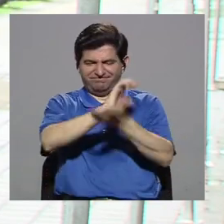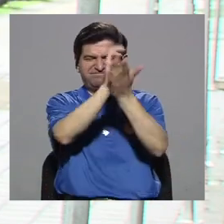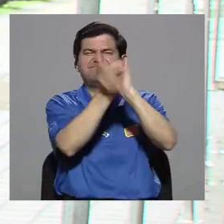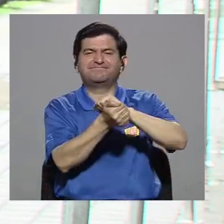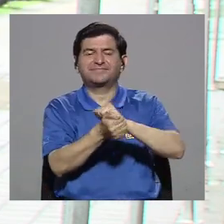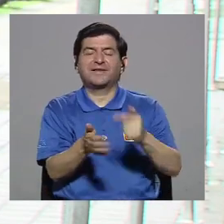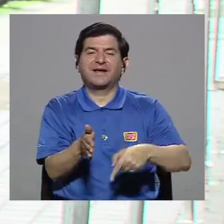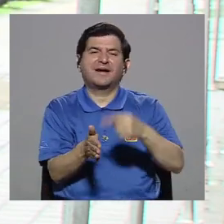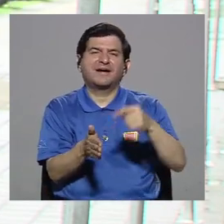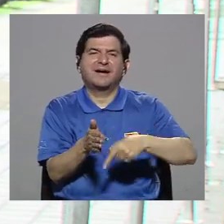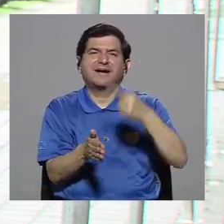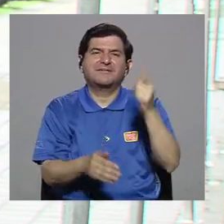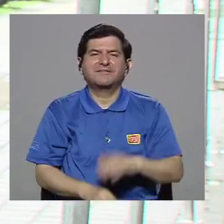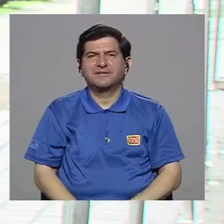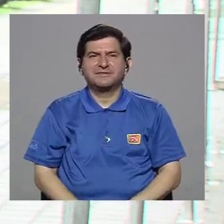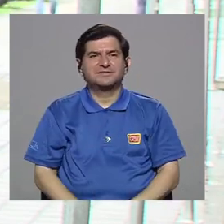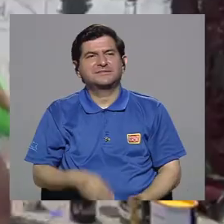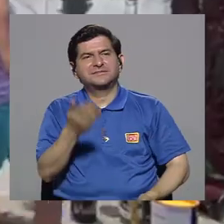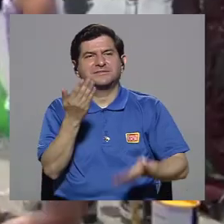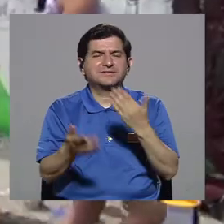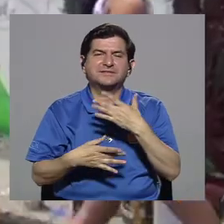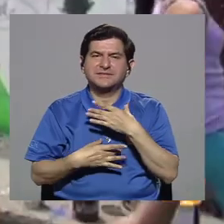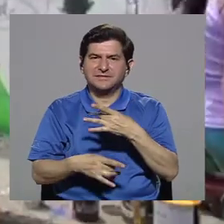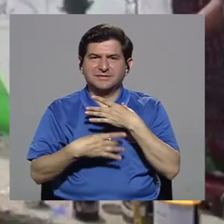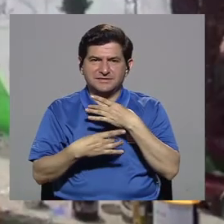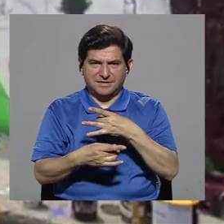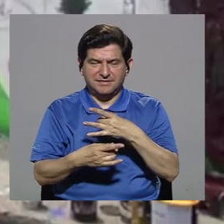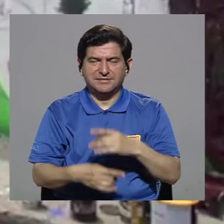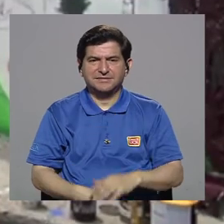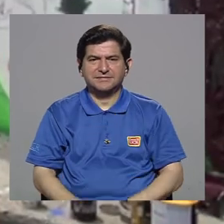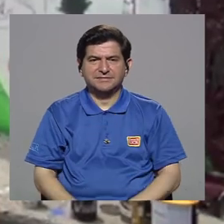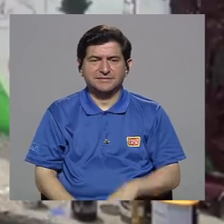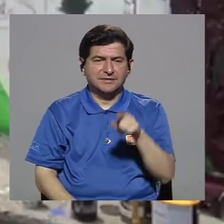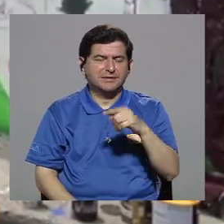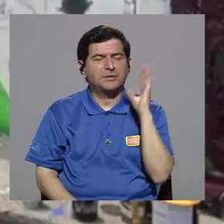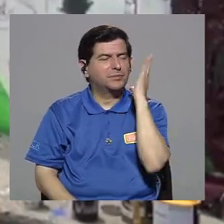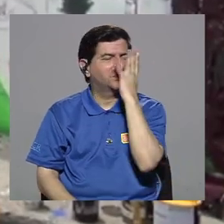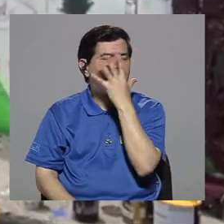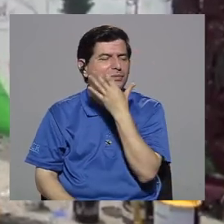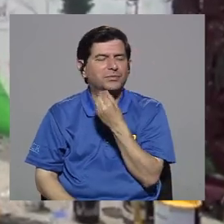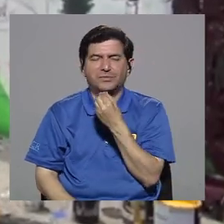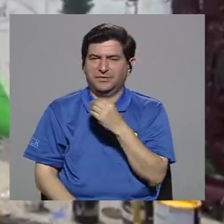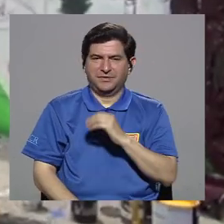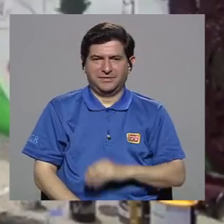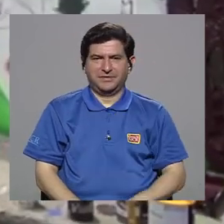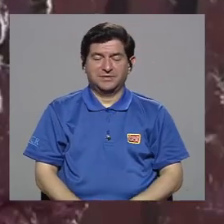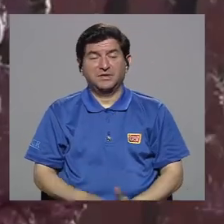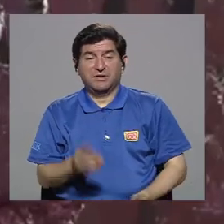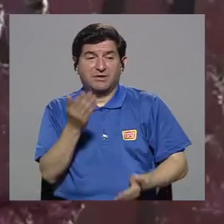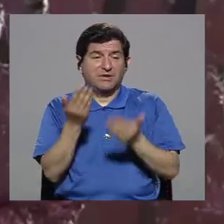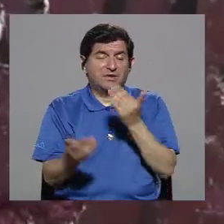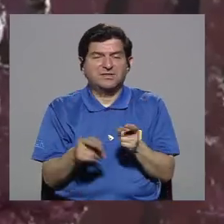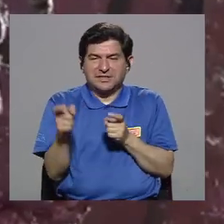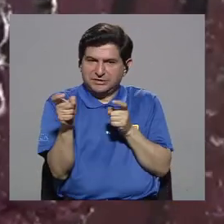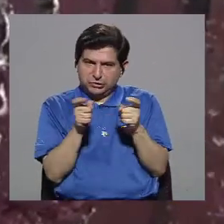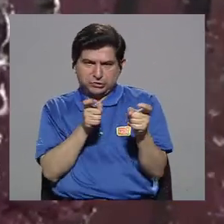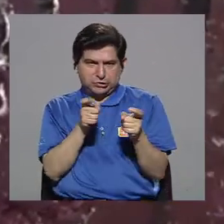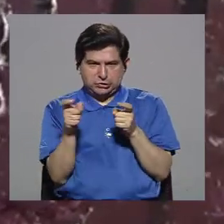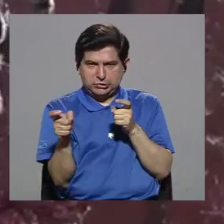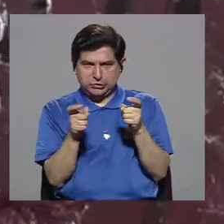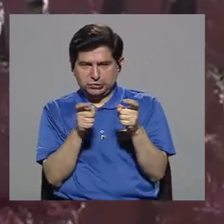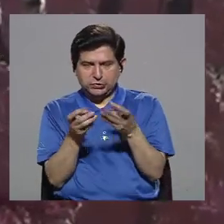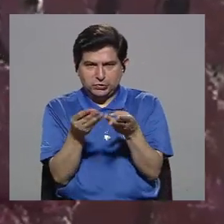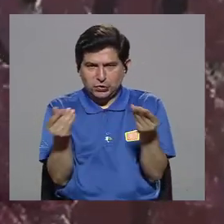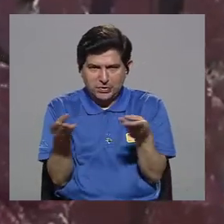era como muy agradable ese tipo de cambios. A veces existía como el interés de que fuera muy estético, muy bello,